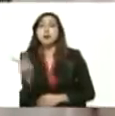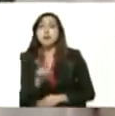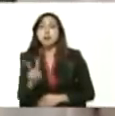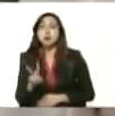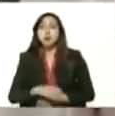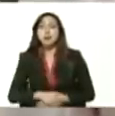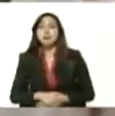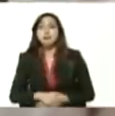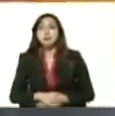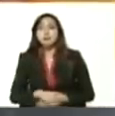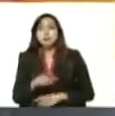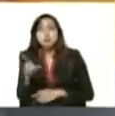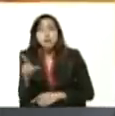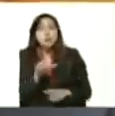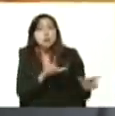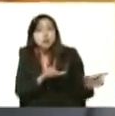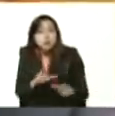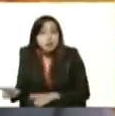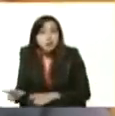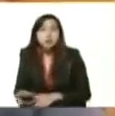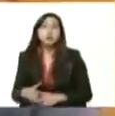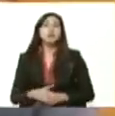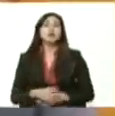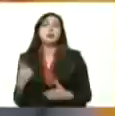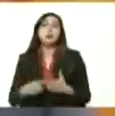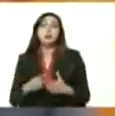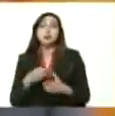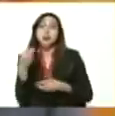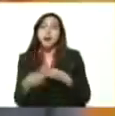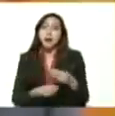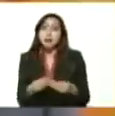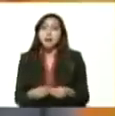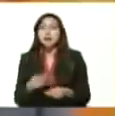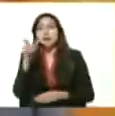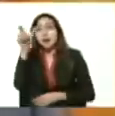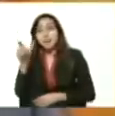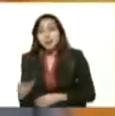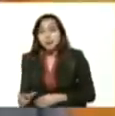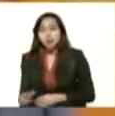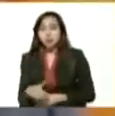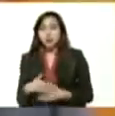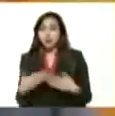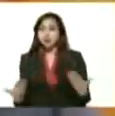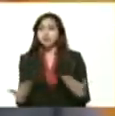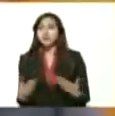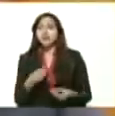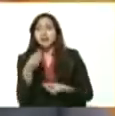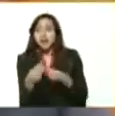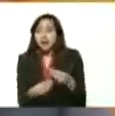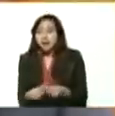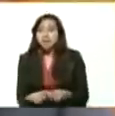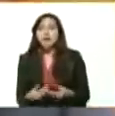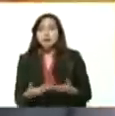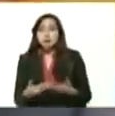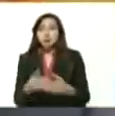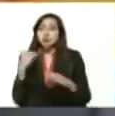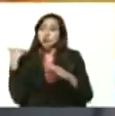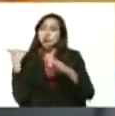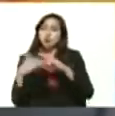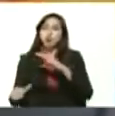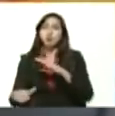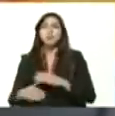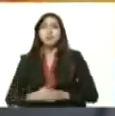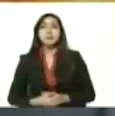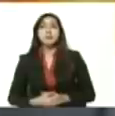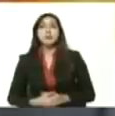colocado el monto y seleccionado el instrumento de pago, el ciudadano manda su mecanismo de validación, está entregando